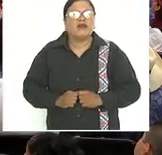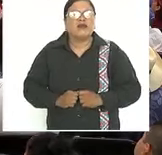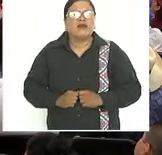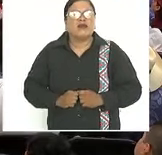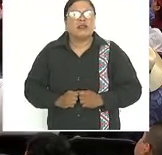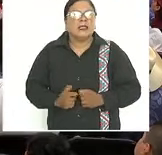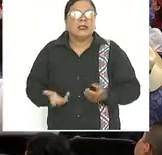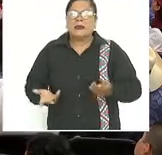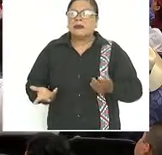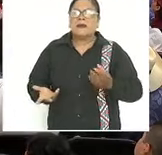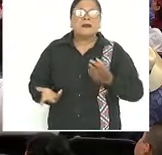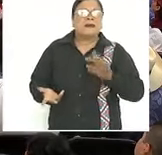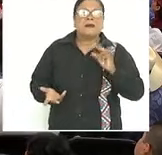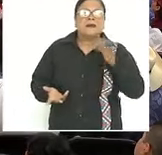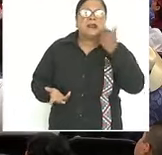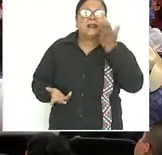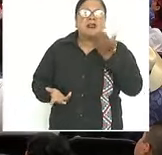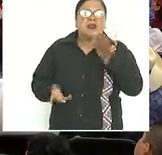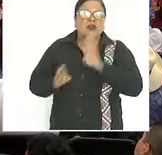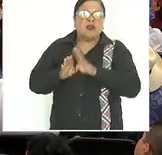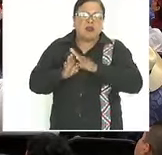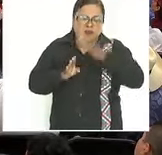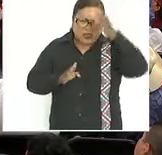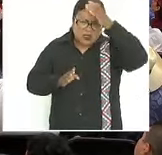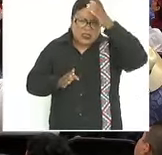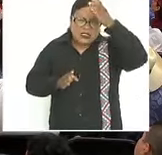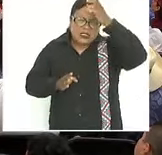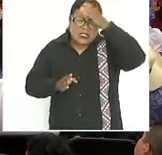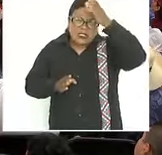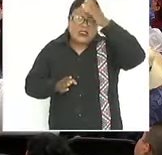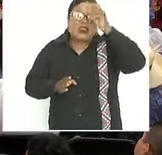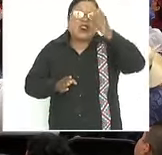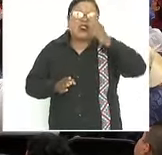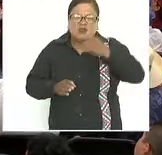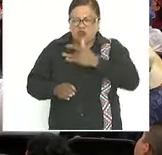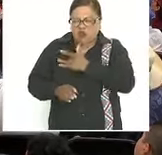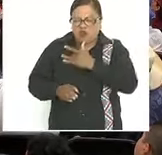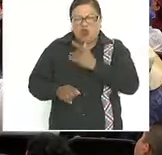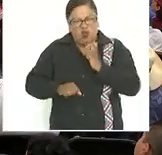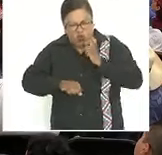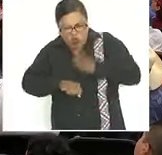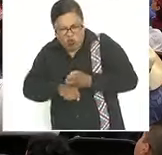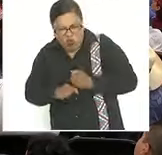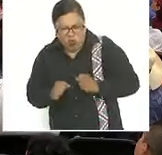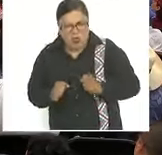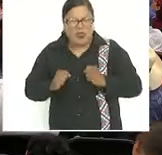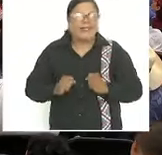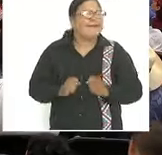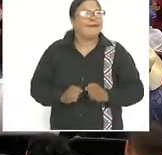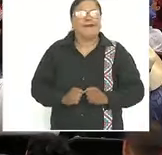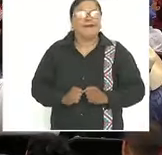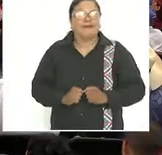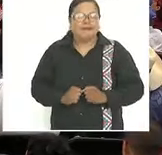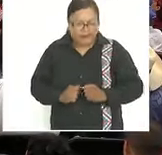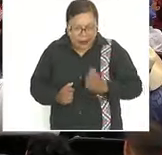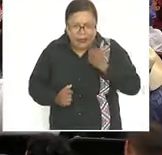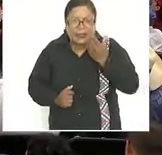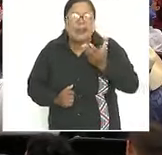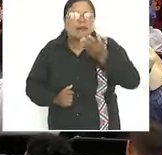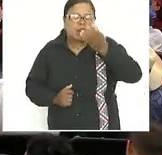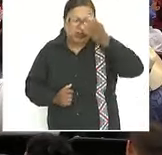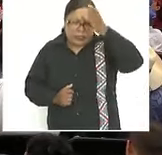científicos con el corazón endurecido queremos científicos con